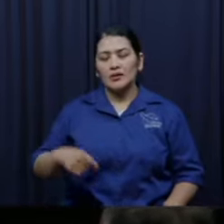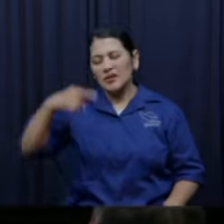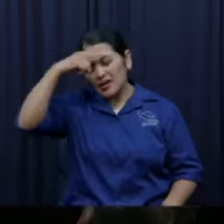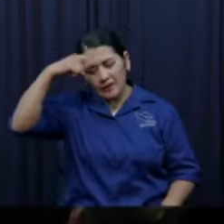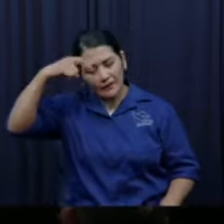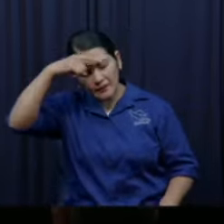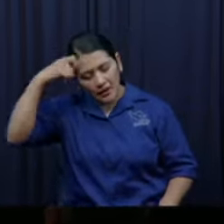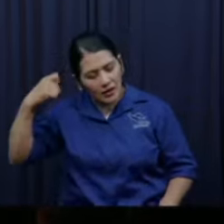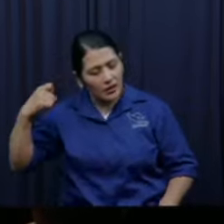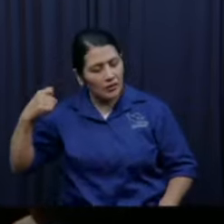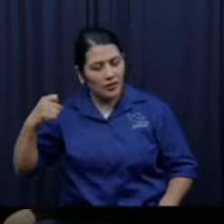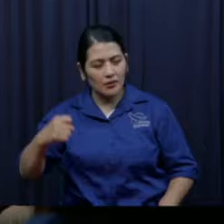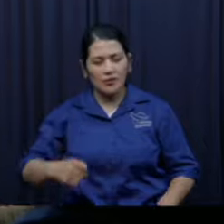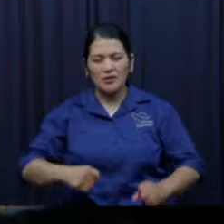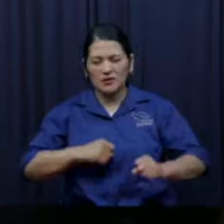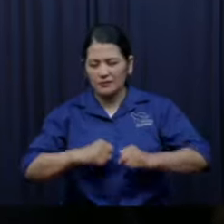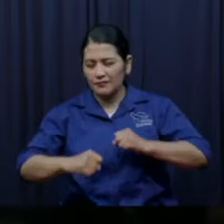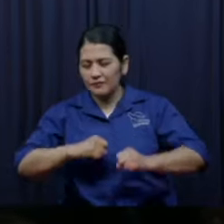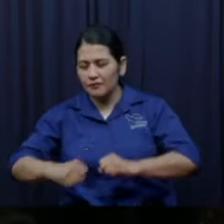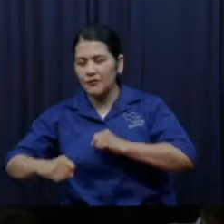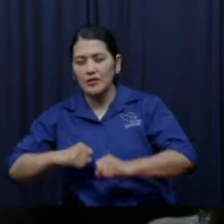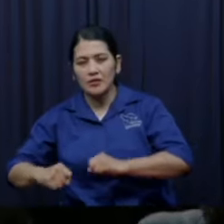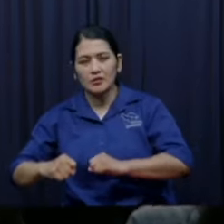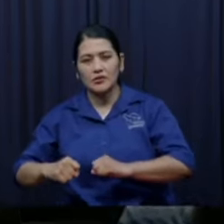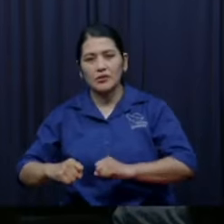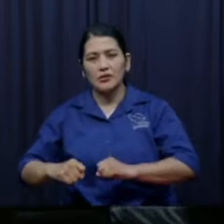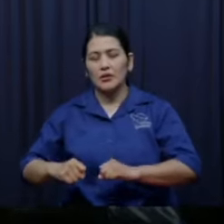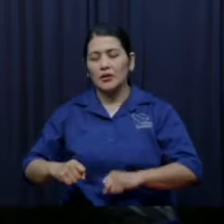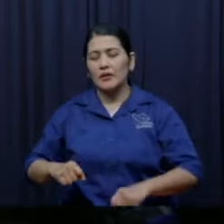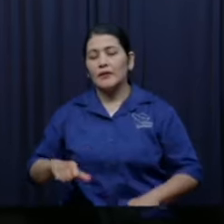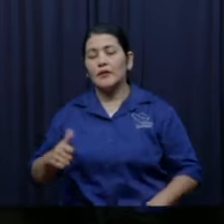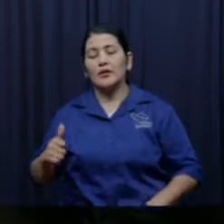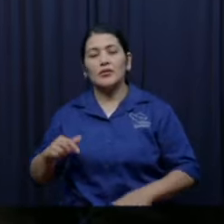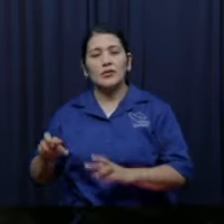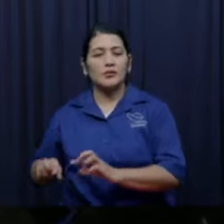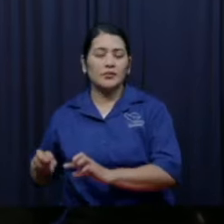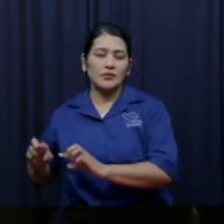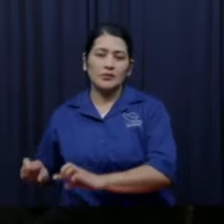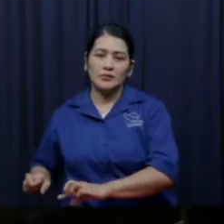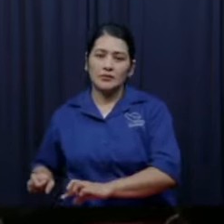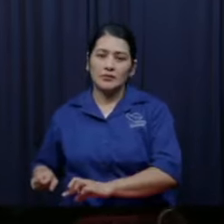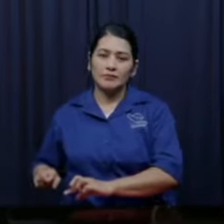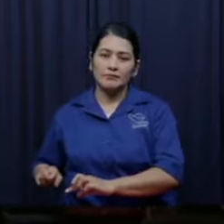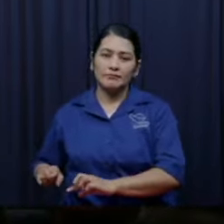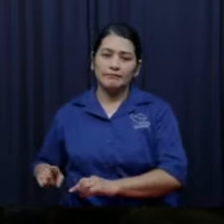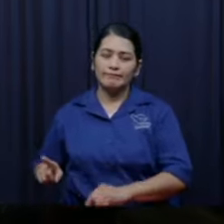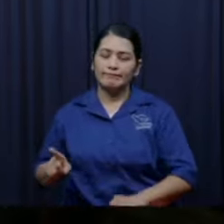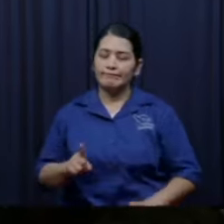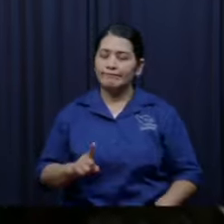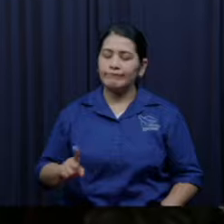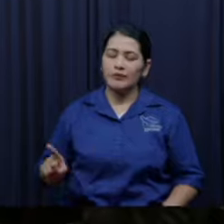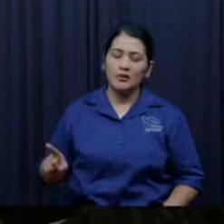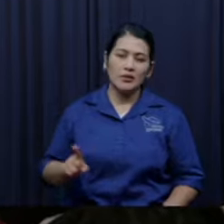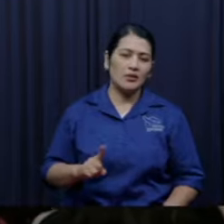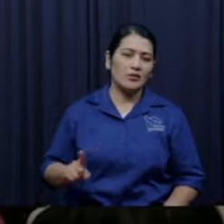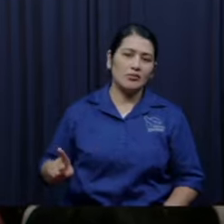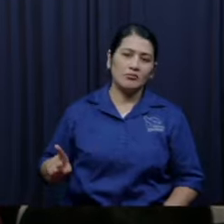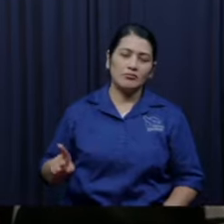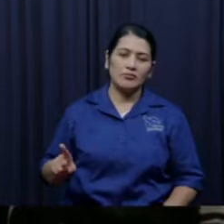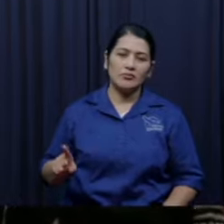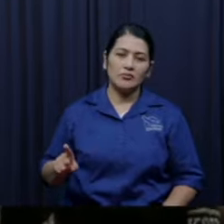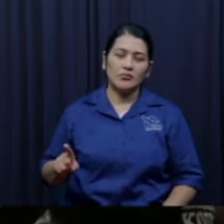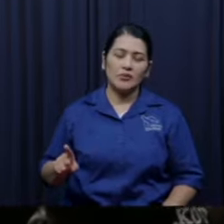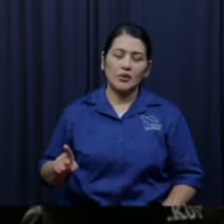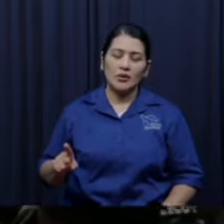te da poco porque te quiere dar mucho entonces antes de darte mucho te